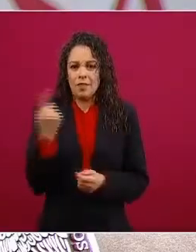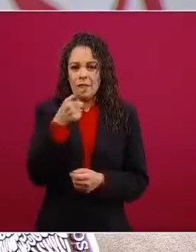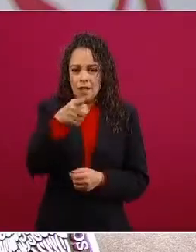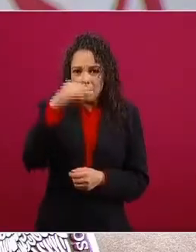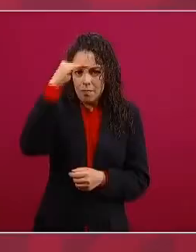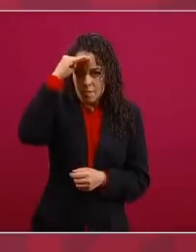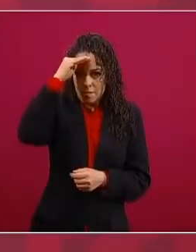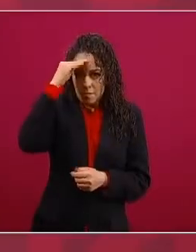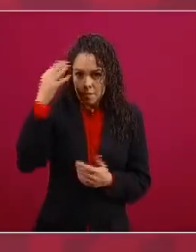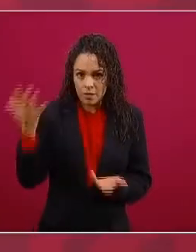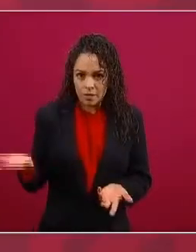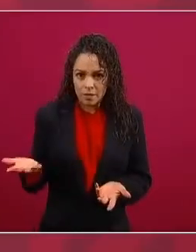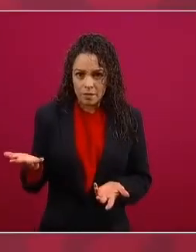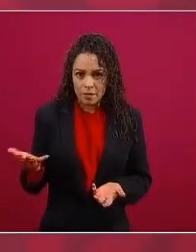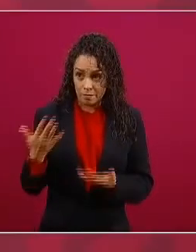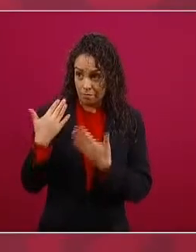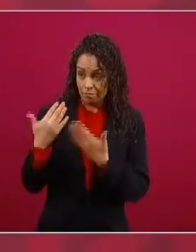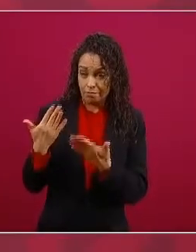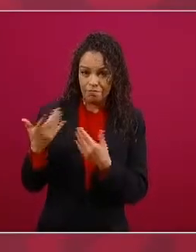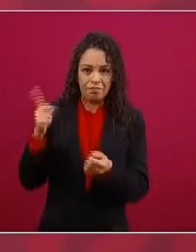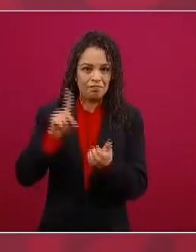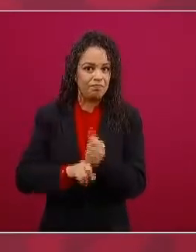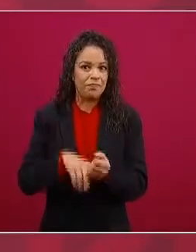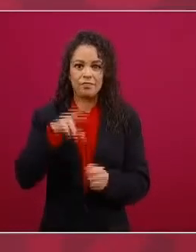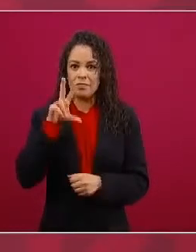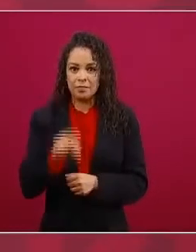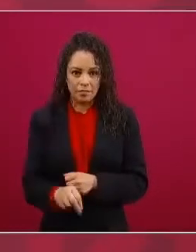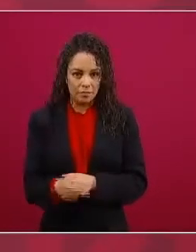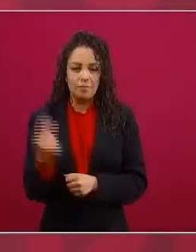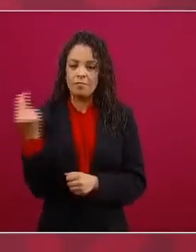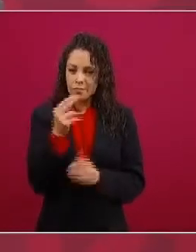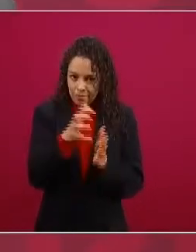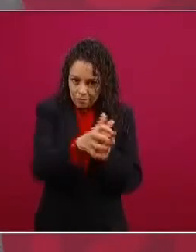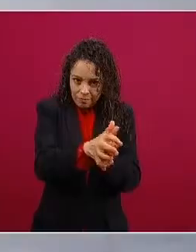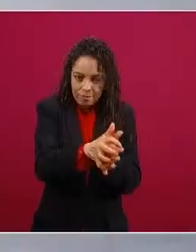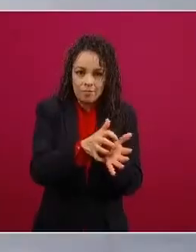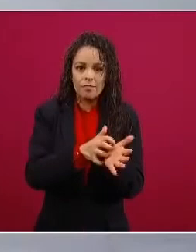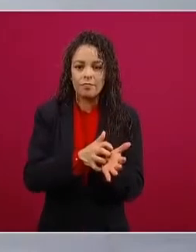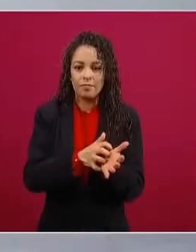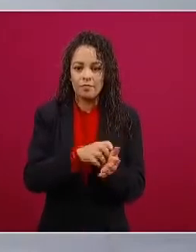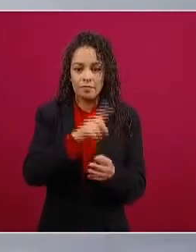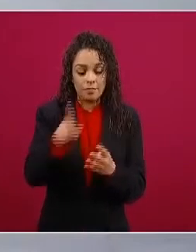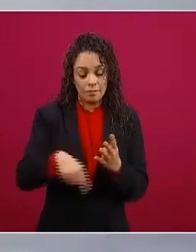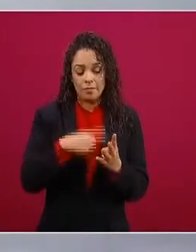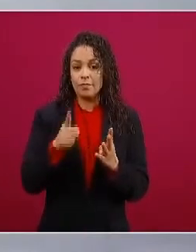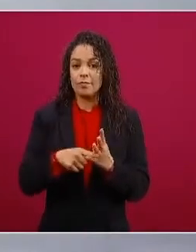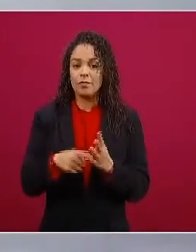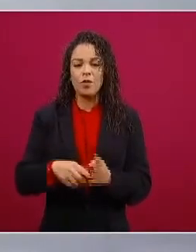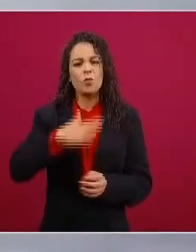austeridad y lo otro justicia humanismo